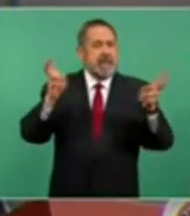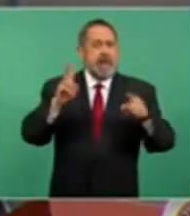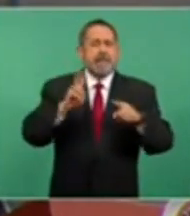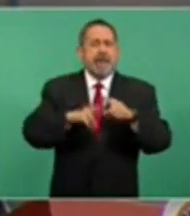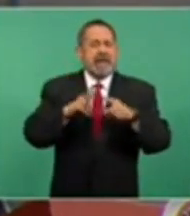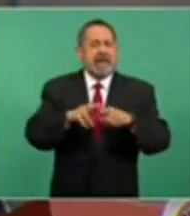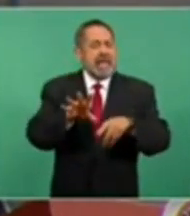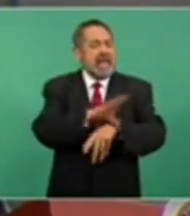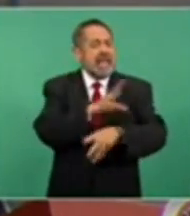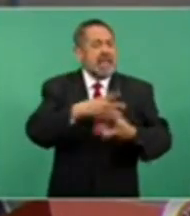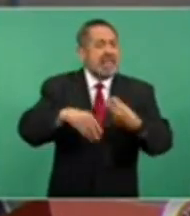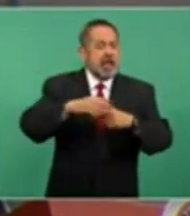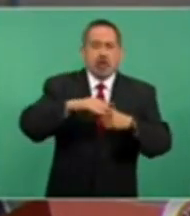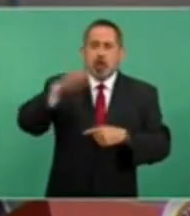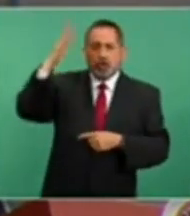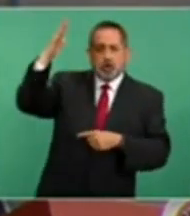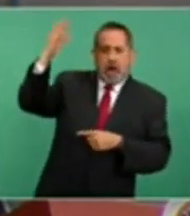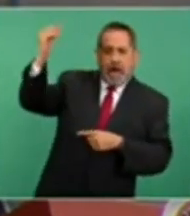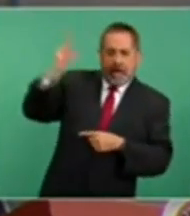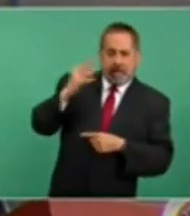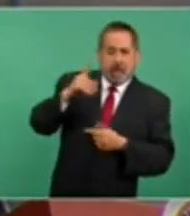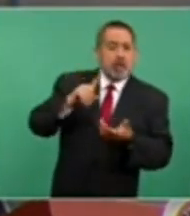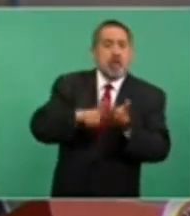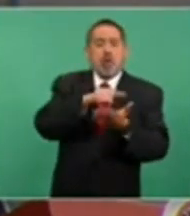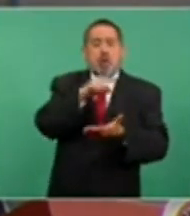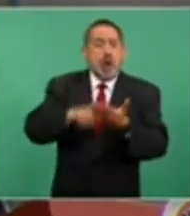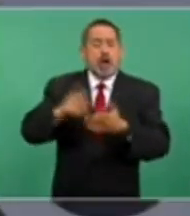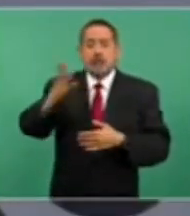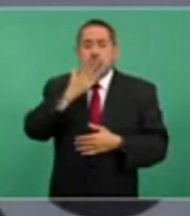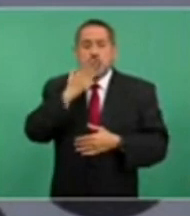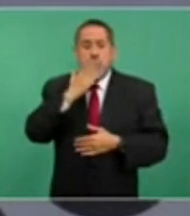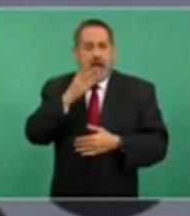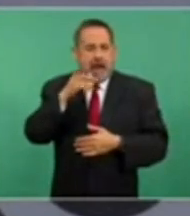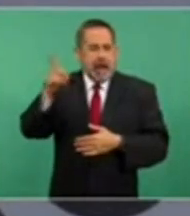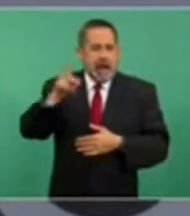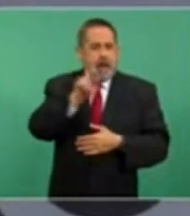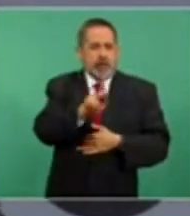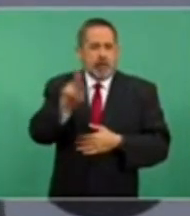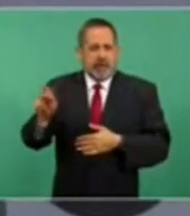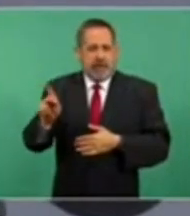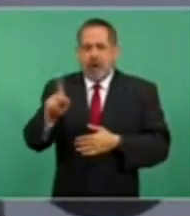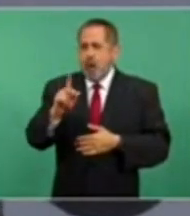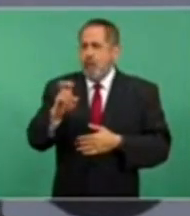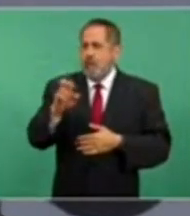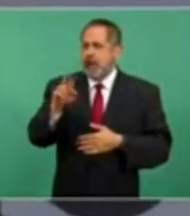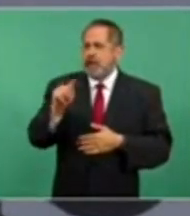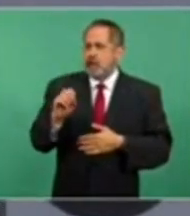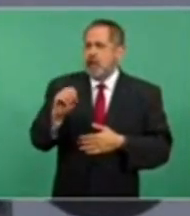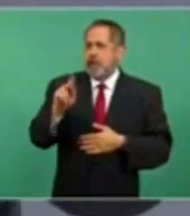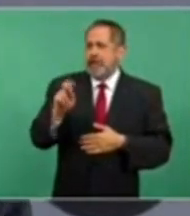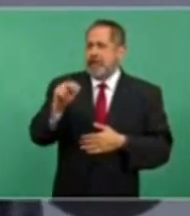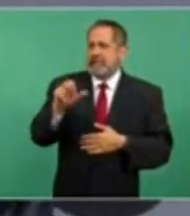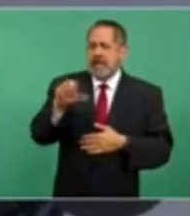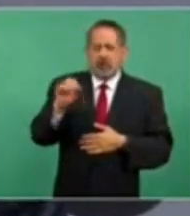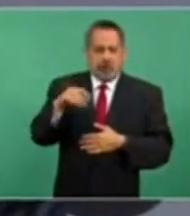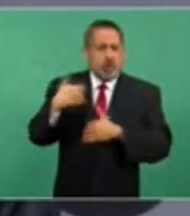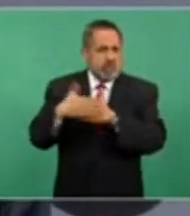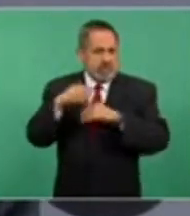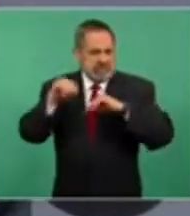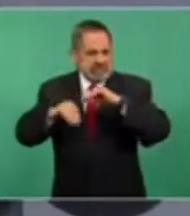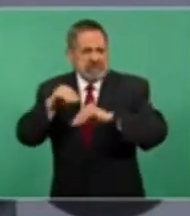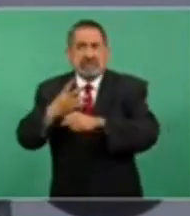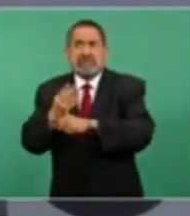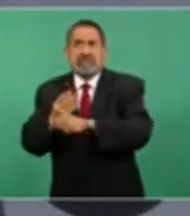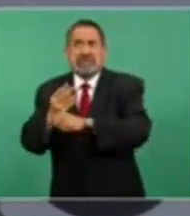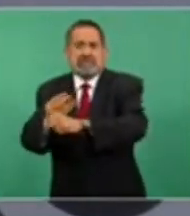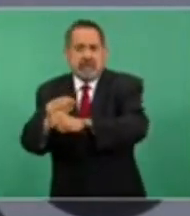Energía Solar en Puerto Peñasco, Sonora, más otras acciones que sumadas